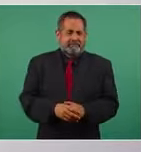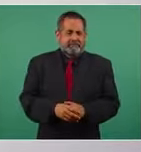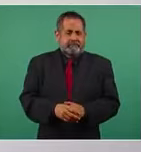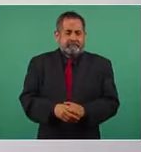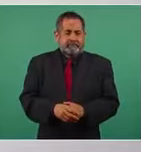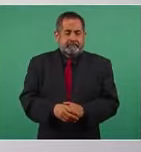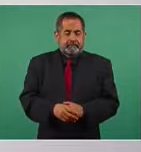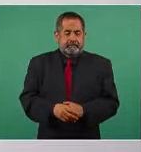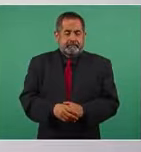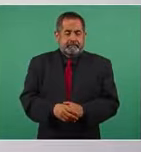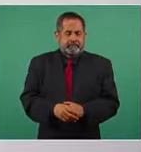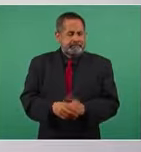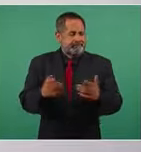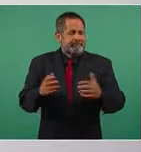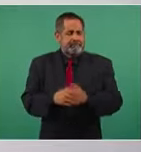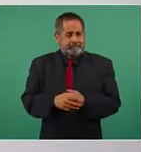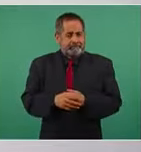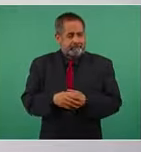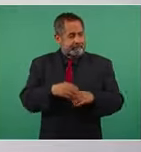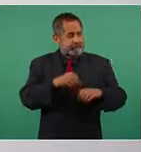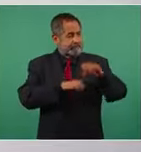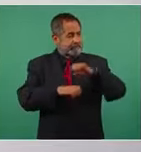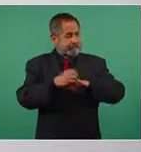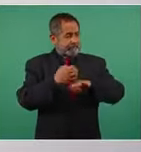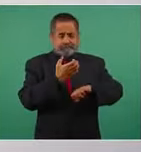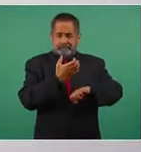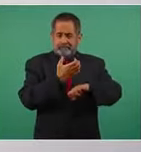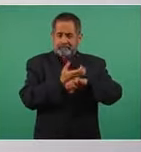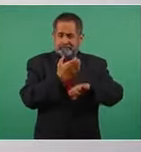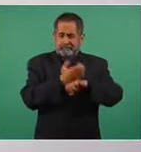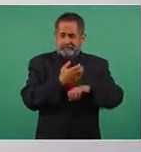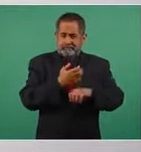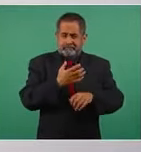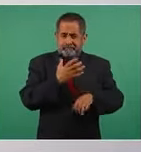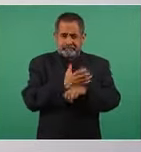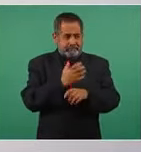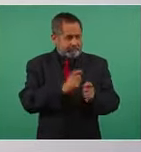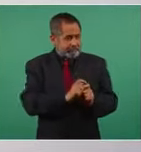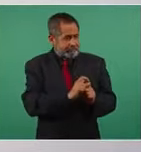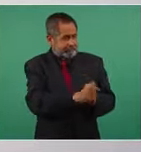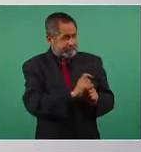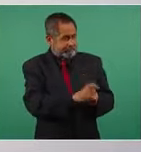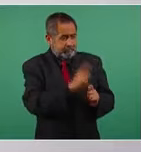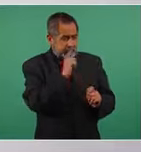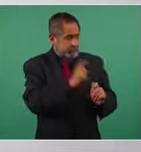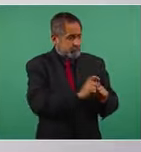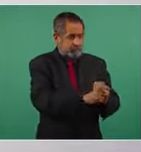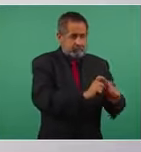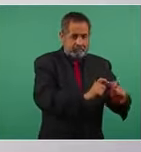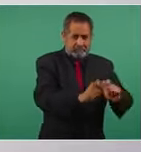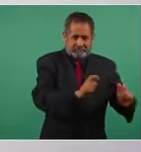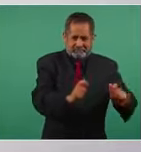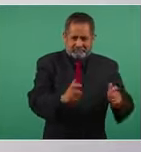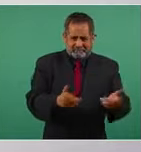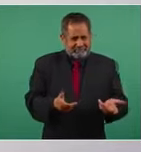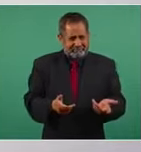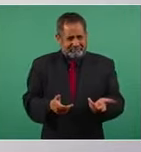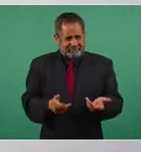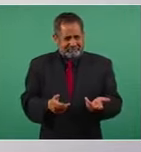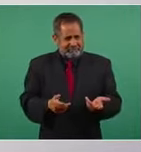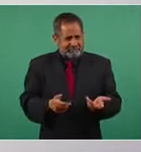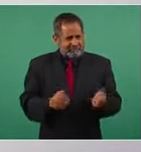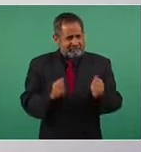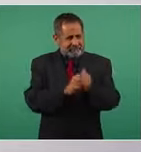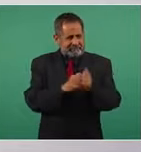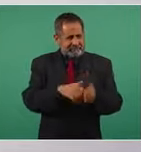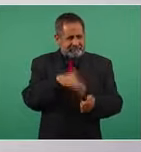ya que la embajada de Estados Unidos reparte maiz con gorgojo